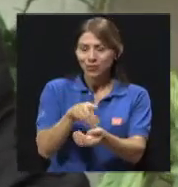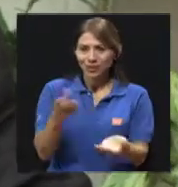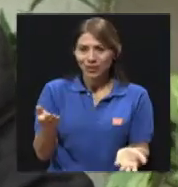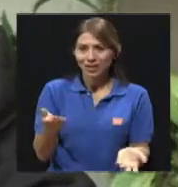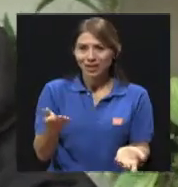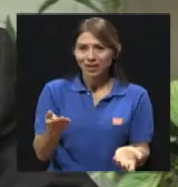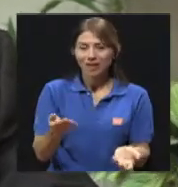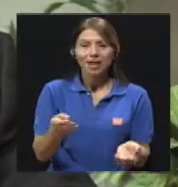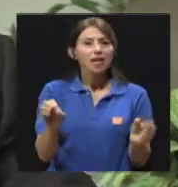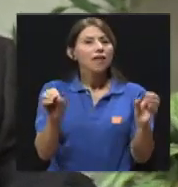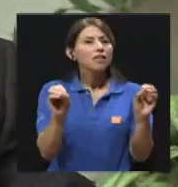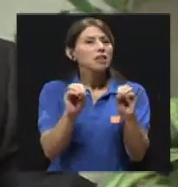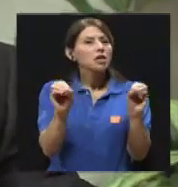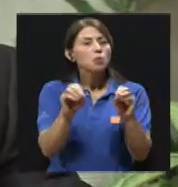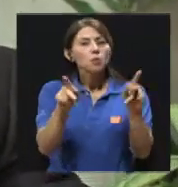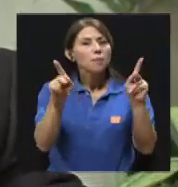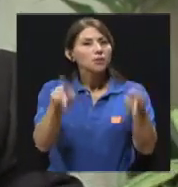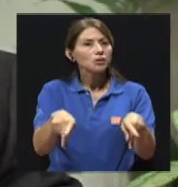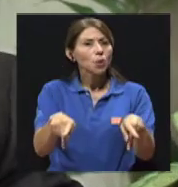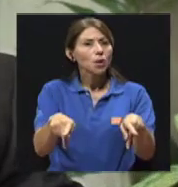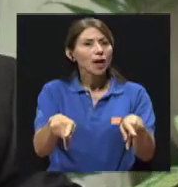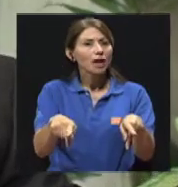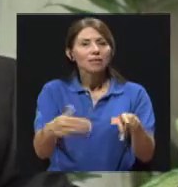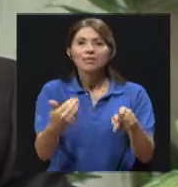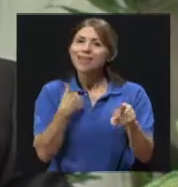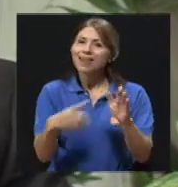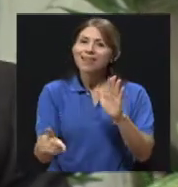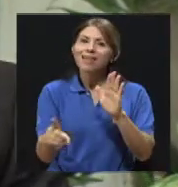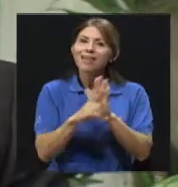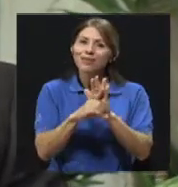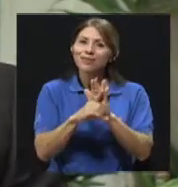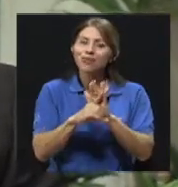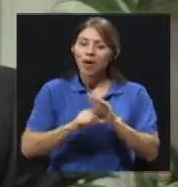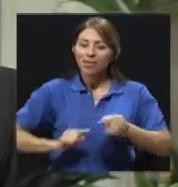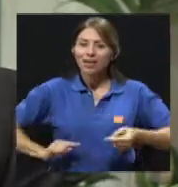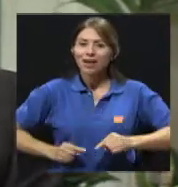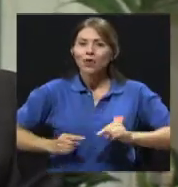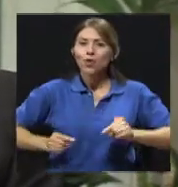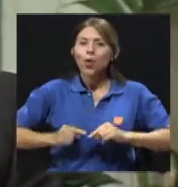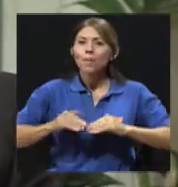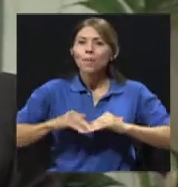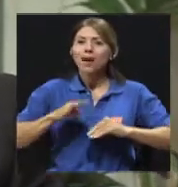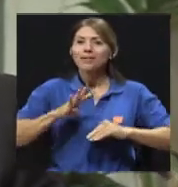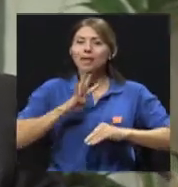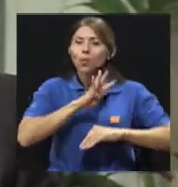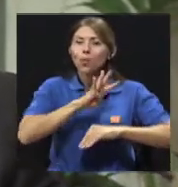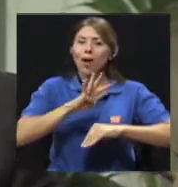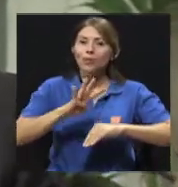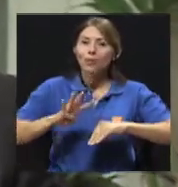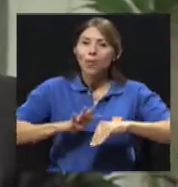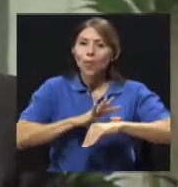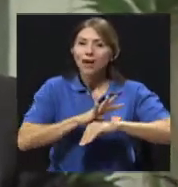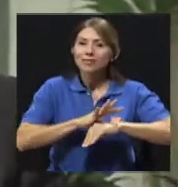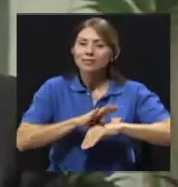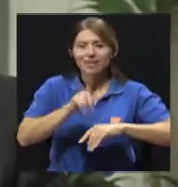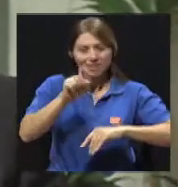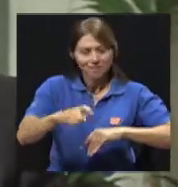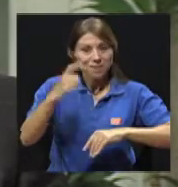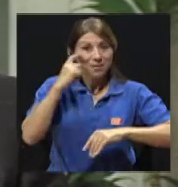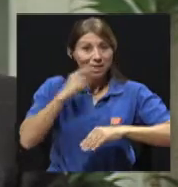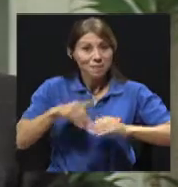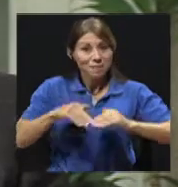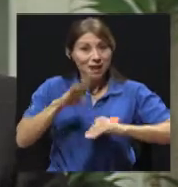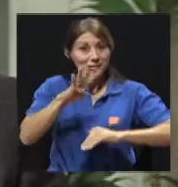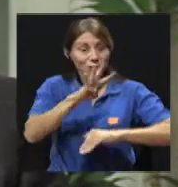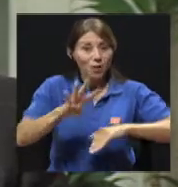Ningún individuo tiene derecho a tener dolor abdominal de más de cuatro horas de evolución sin pensar en que tiene una